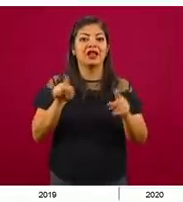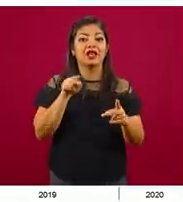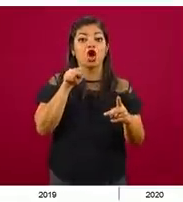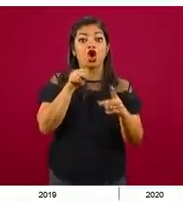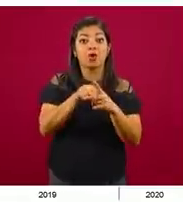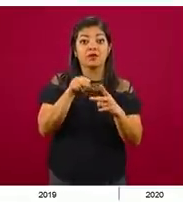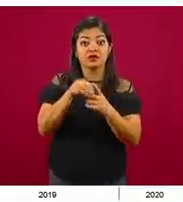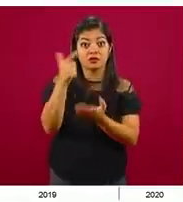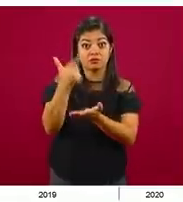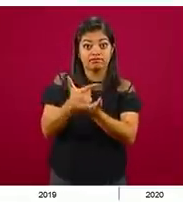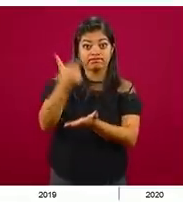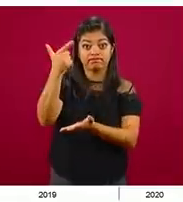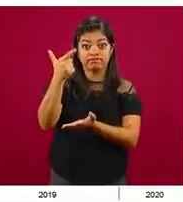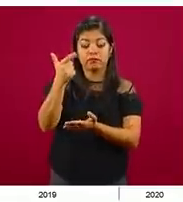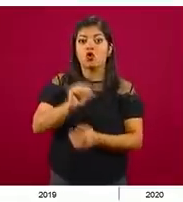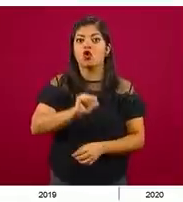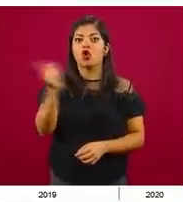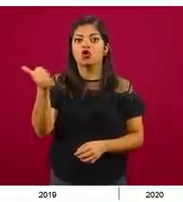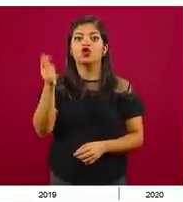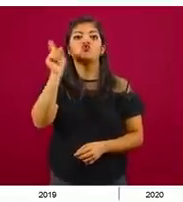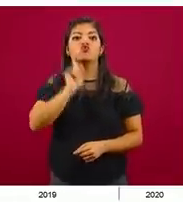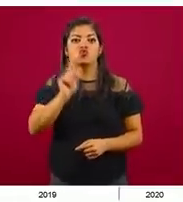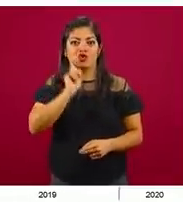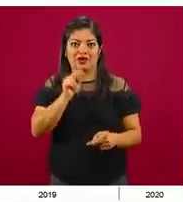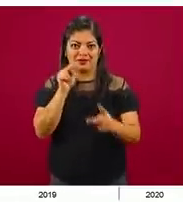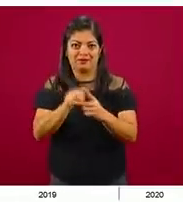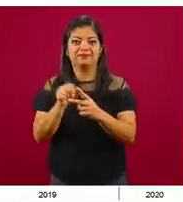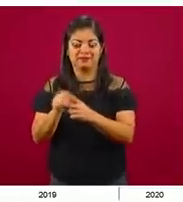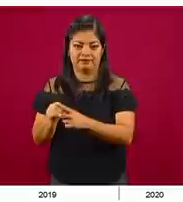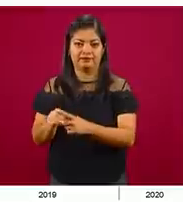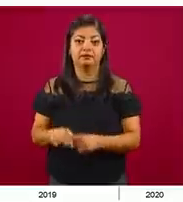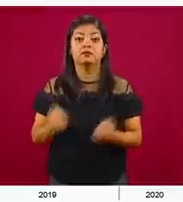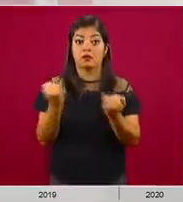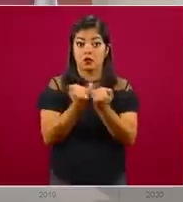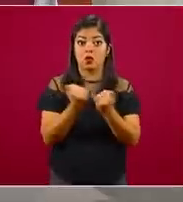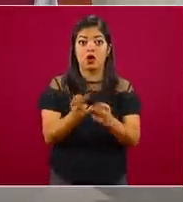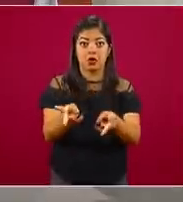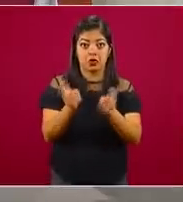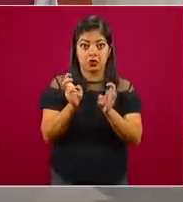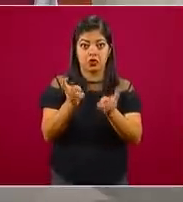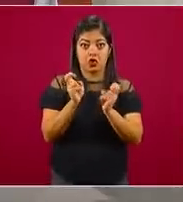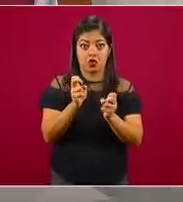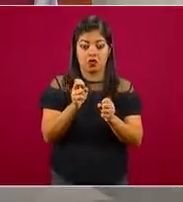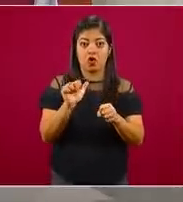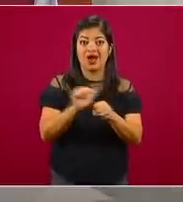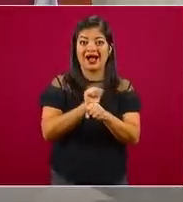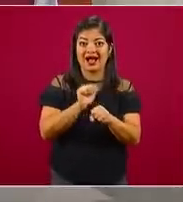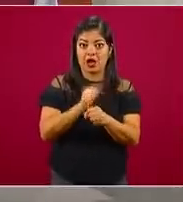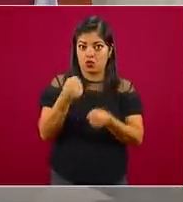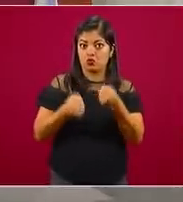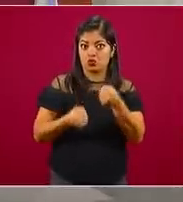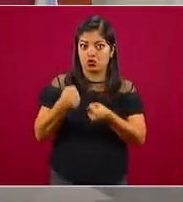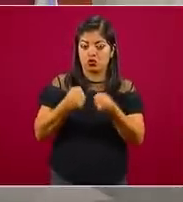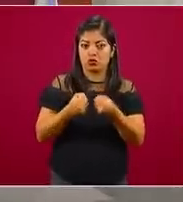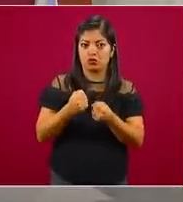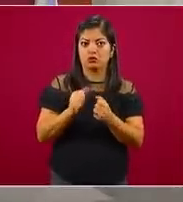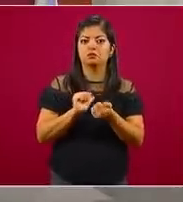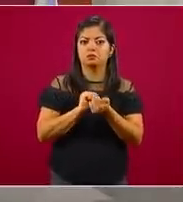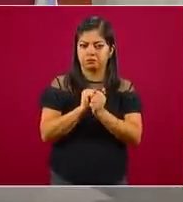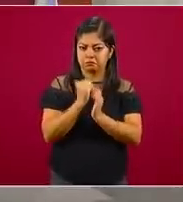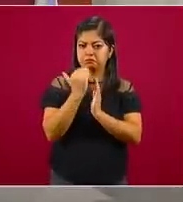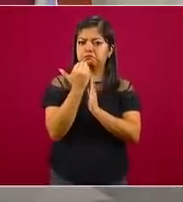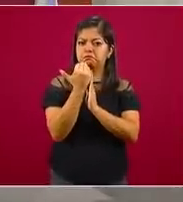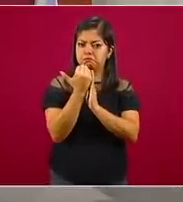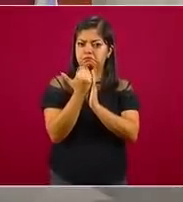doloso a feminicidio. Adelante, robo de vehículos, una baja realmente sensible